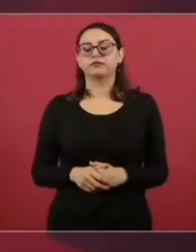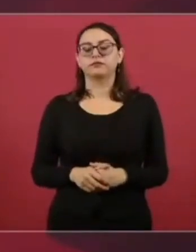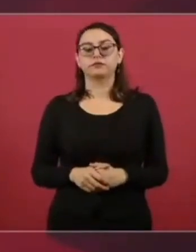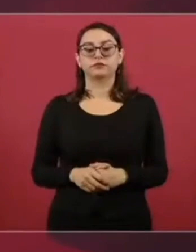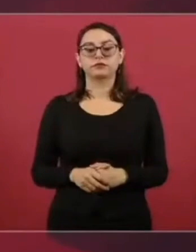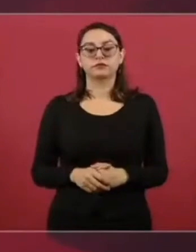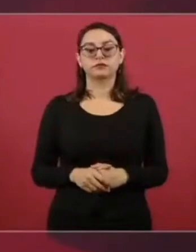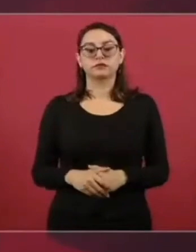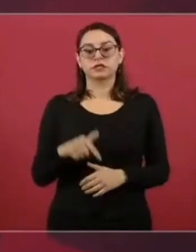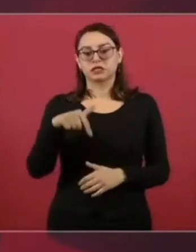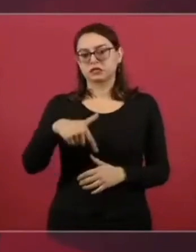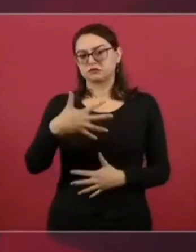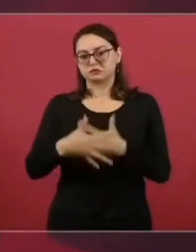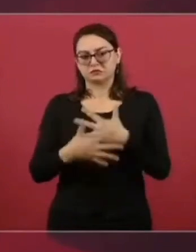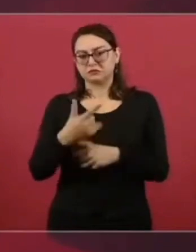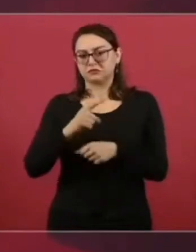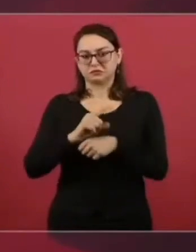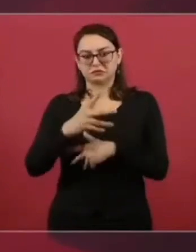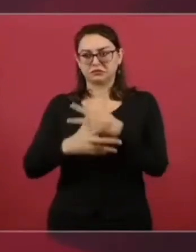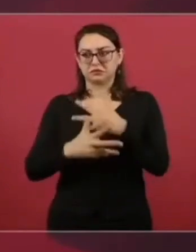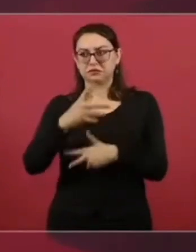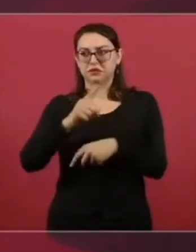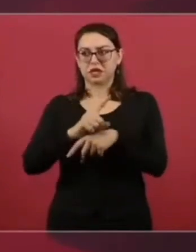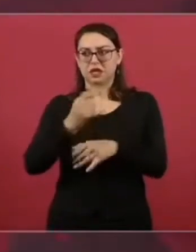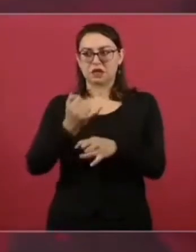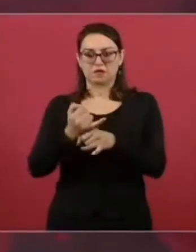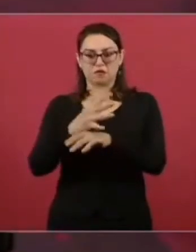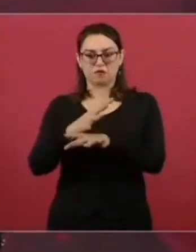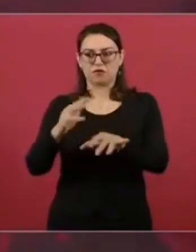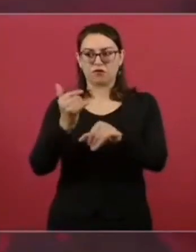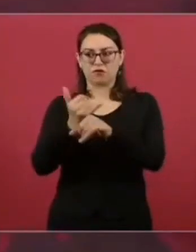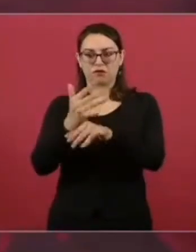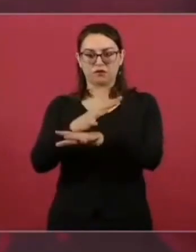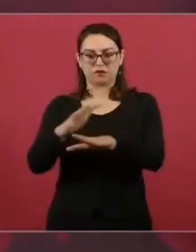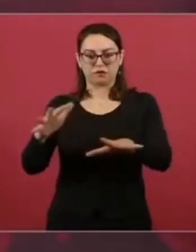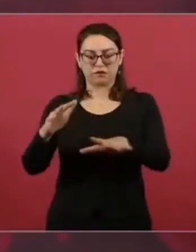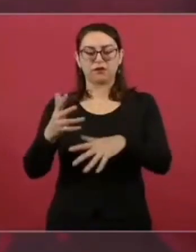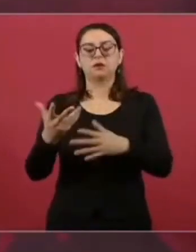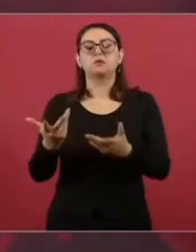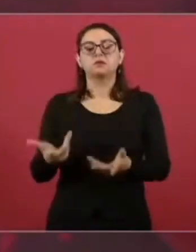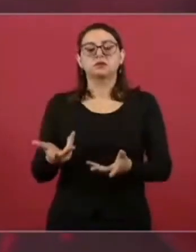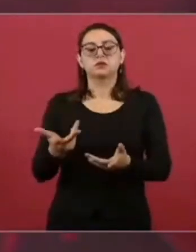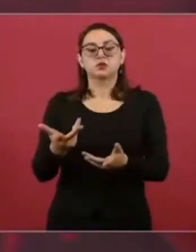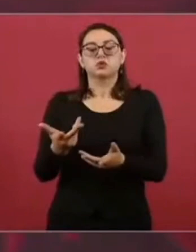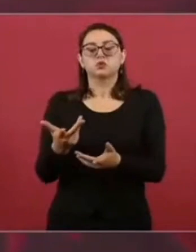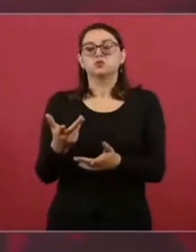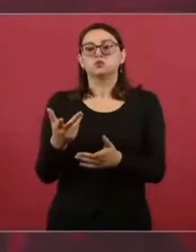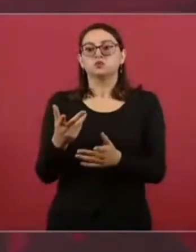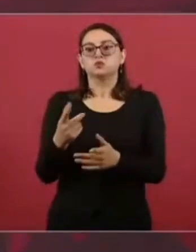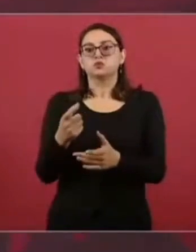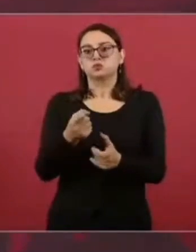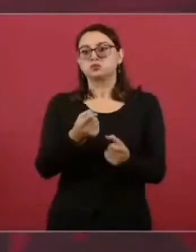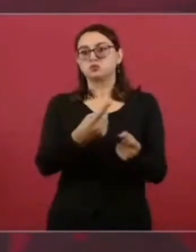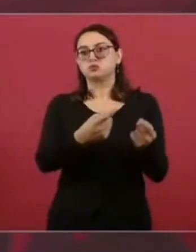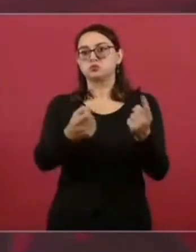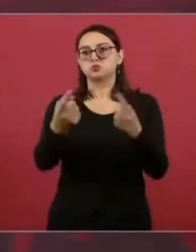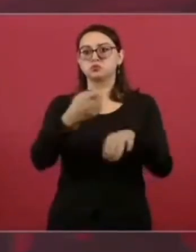Y en esos estados donde ya se está federalizando